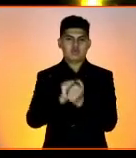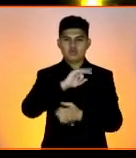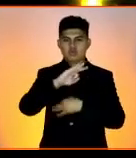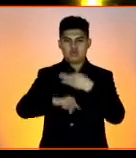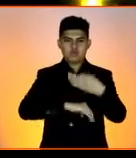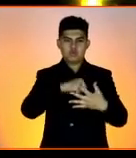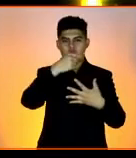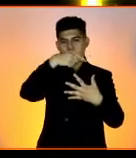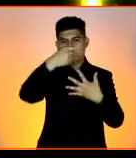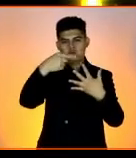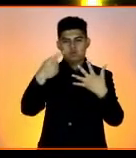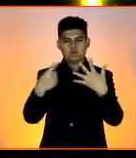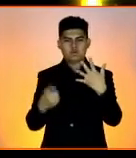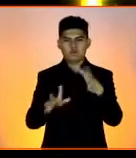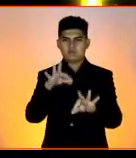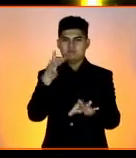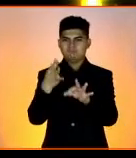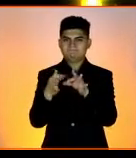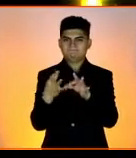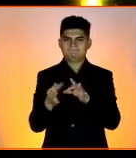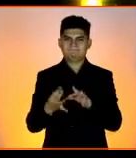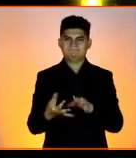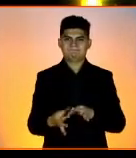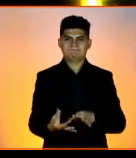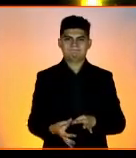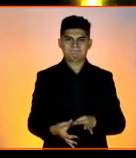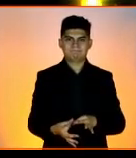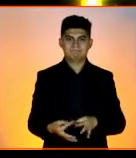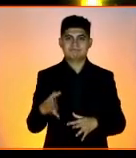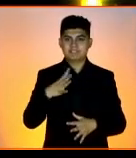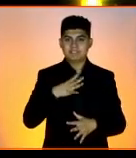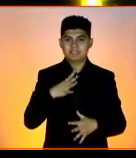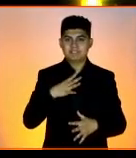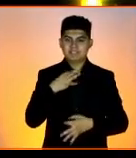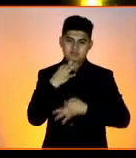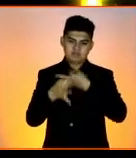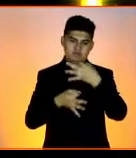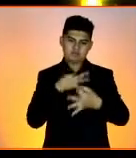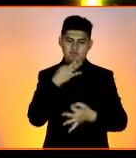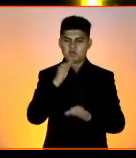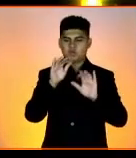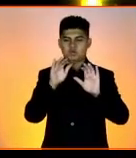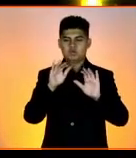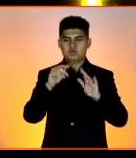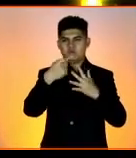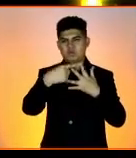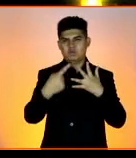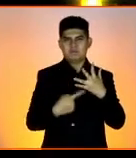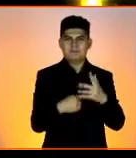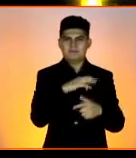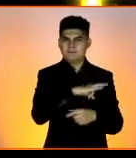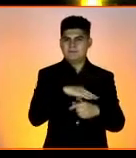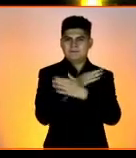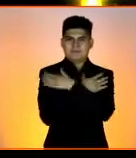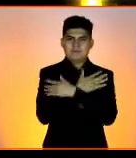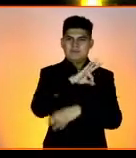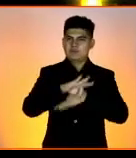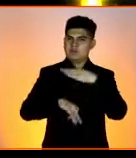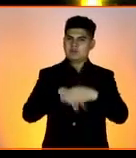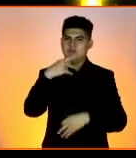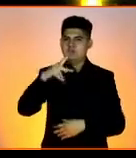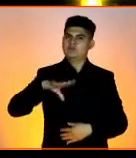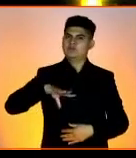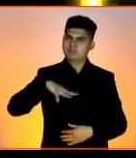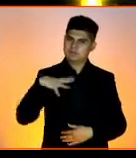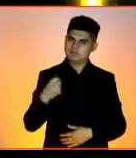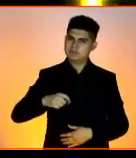cada uno de los indicadores que marca la convocatoria. Así que pues muchísimas felicidades por todo ese esfuerzo que sabemos que